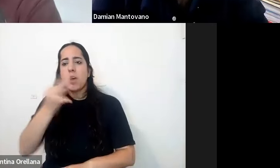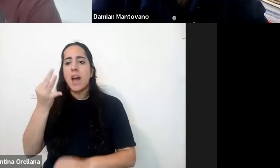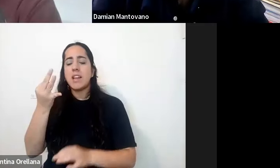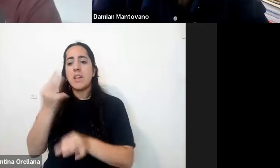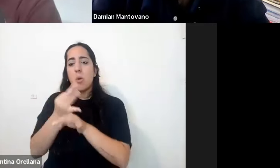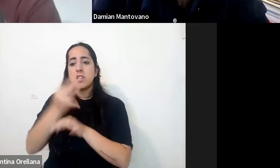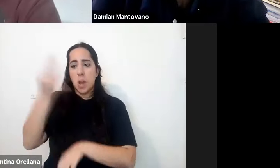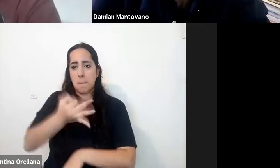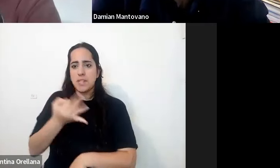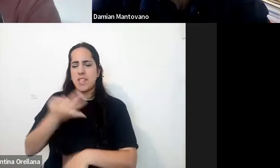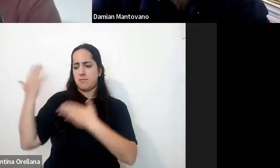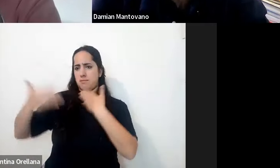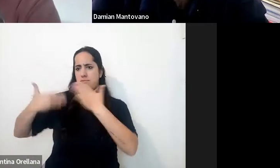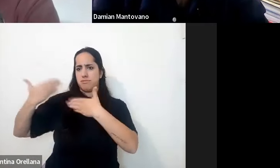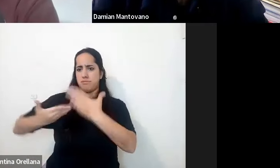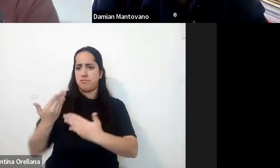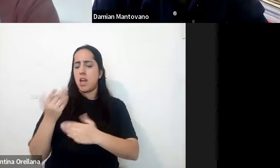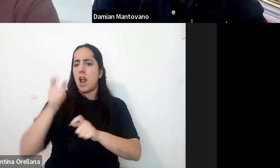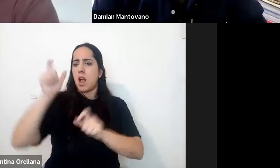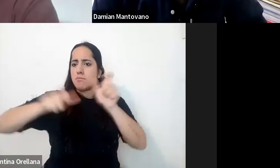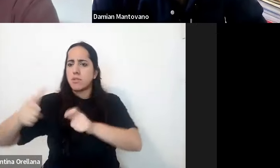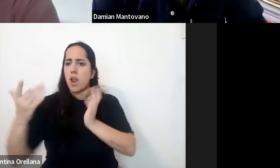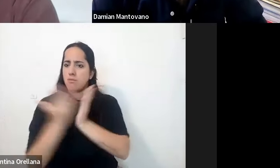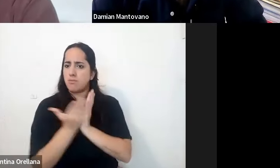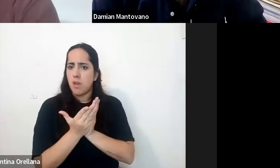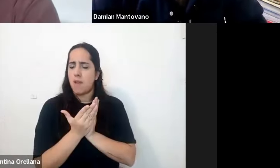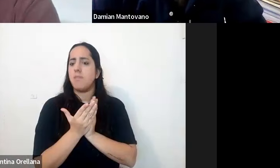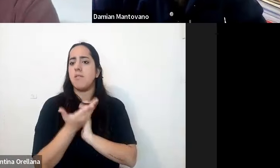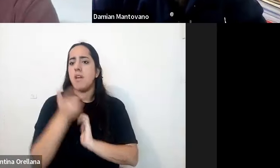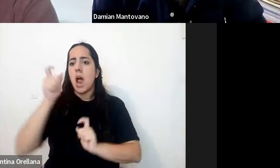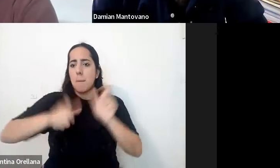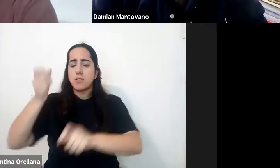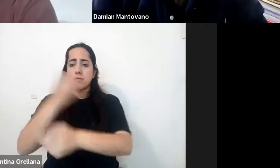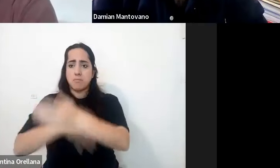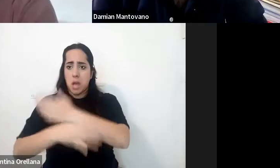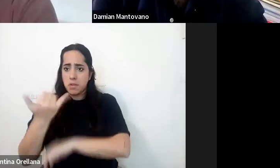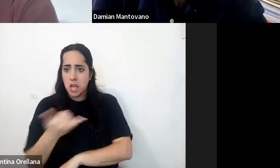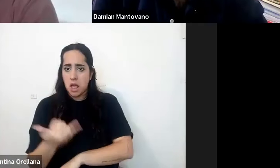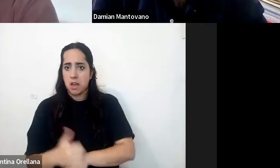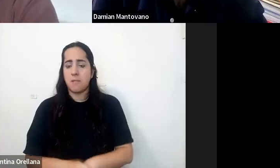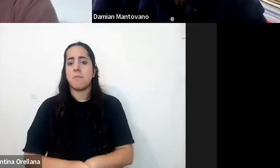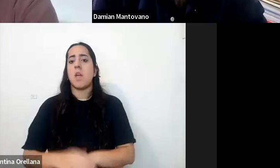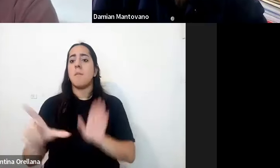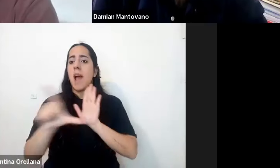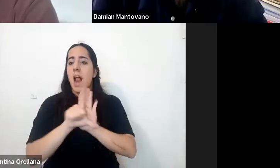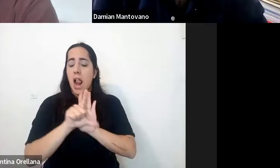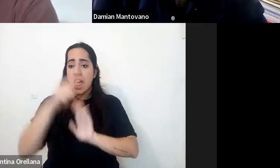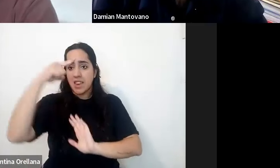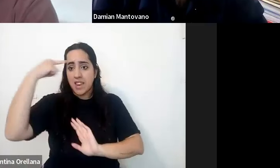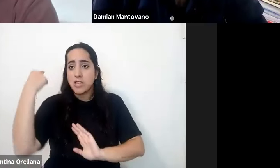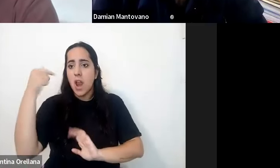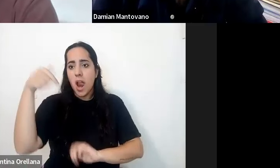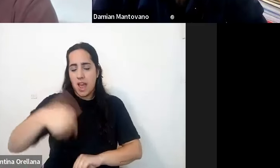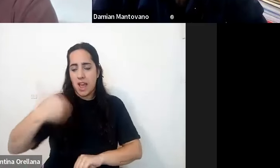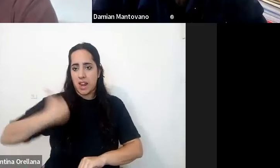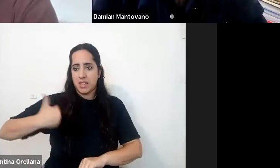trayectorias educativas de los estudiantes con discapacidad desde la ley nacional de educación aquí en Argentina